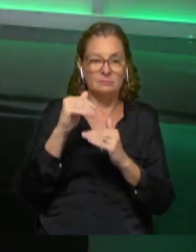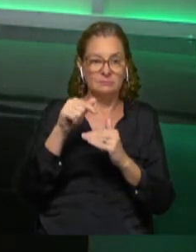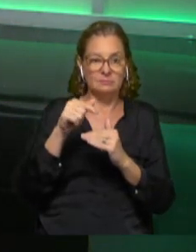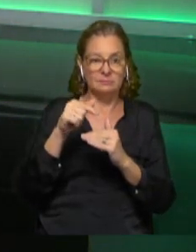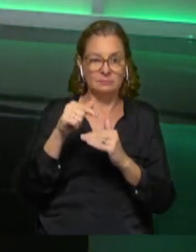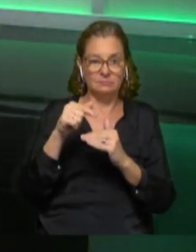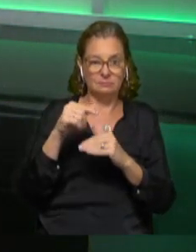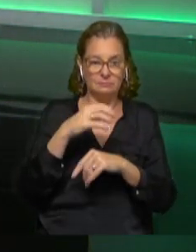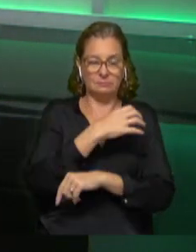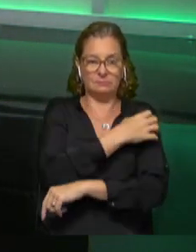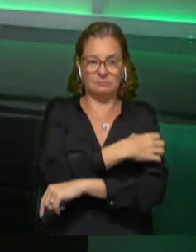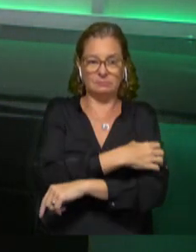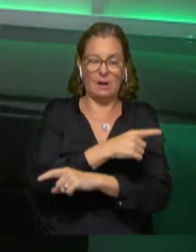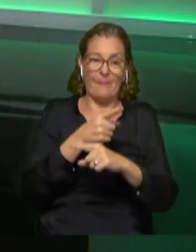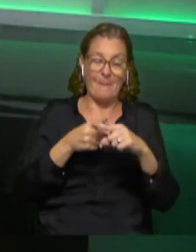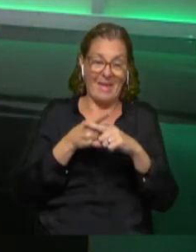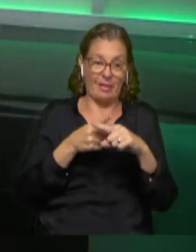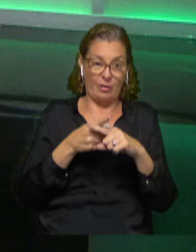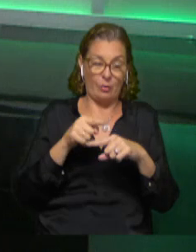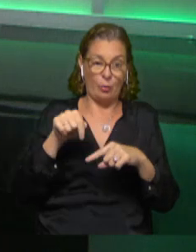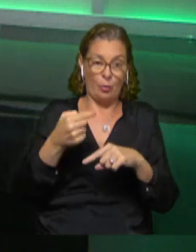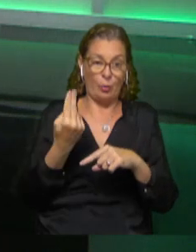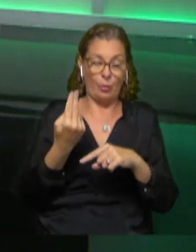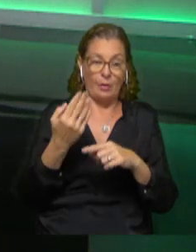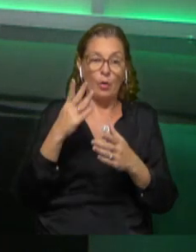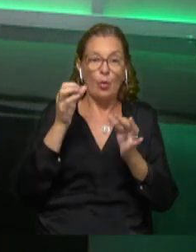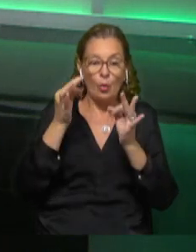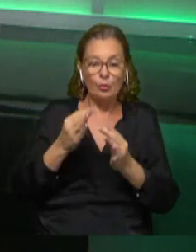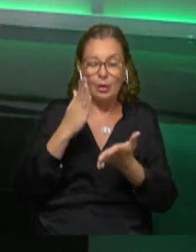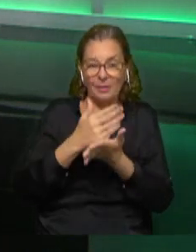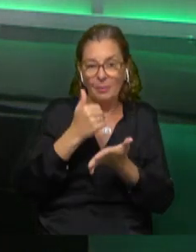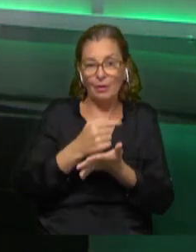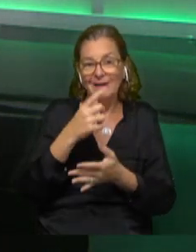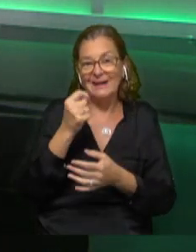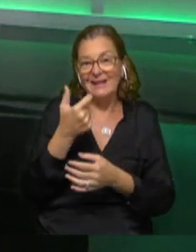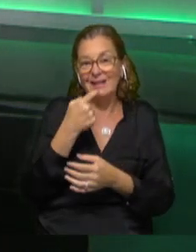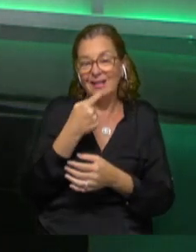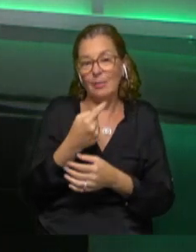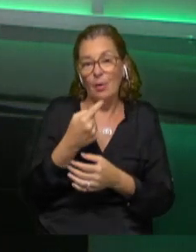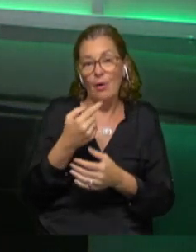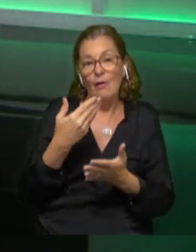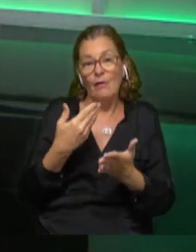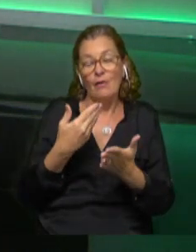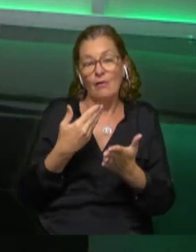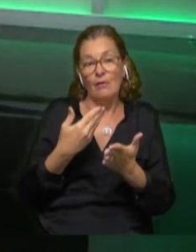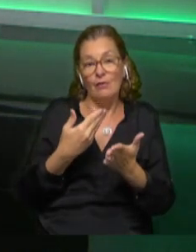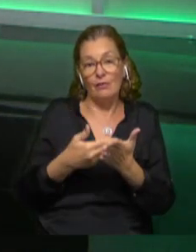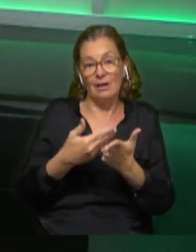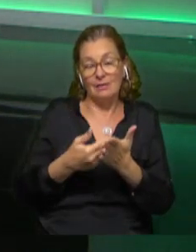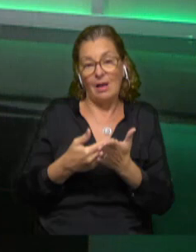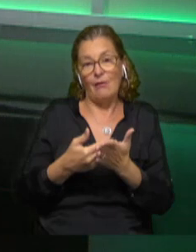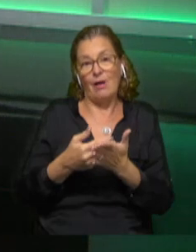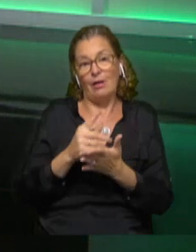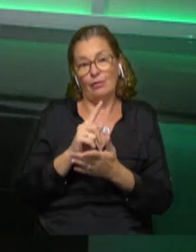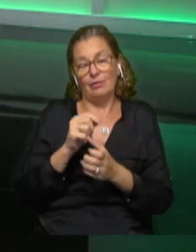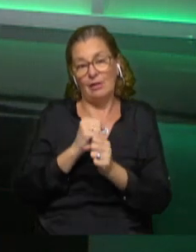es la medición promedio nacional, y justo es el departamento que recién estábamos diciendo, bueno, este dato la atención.